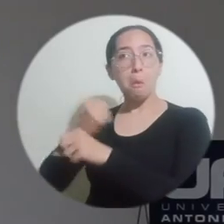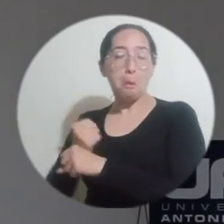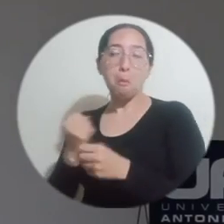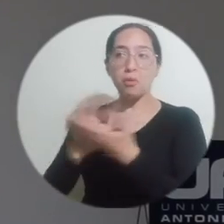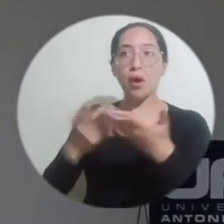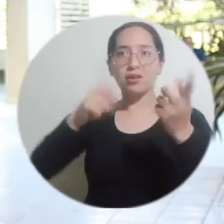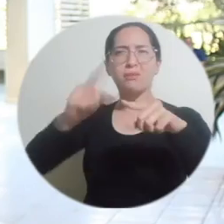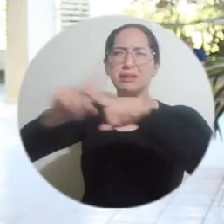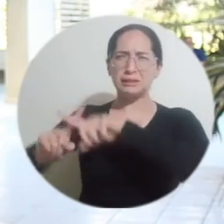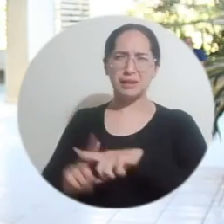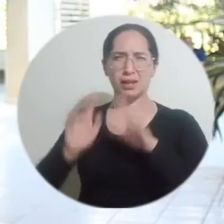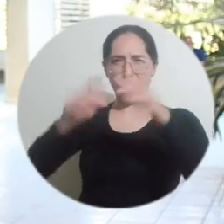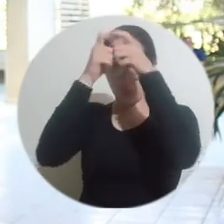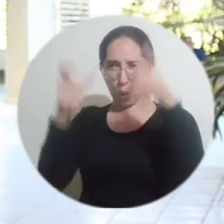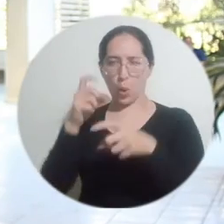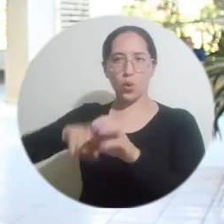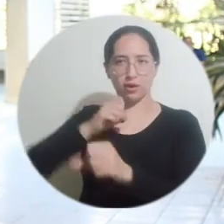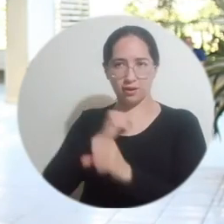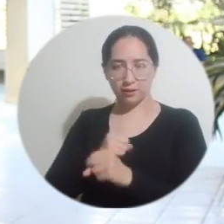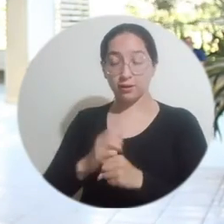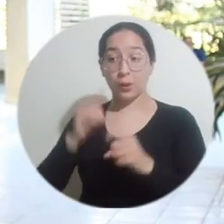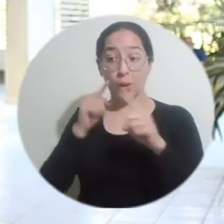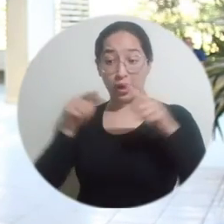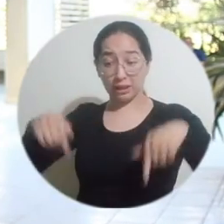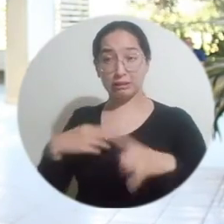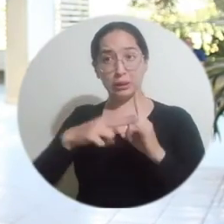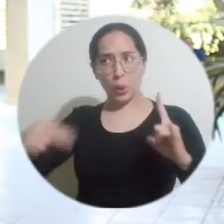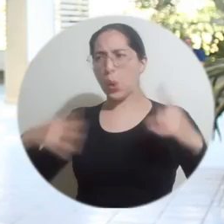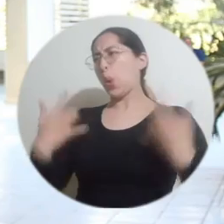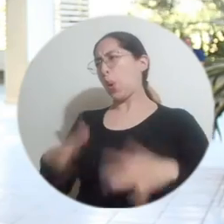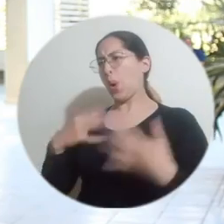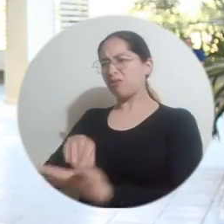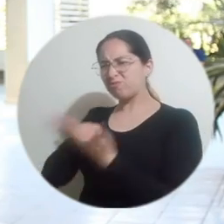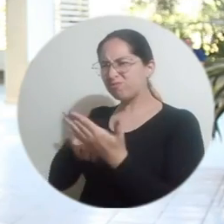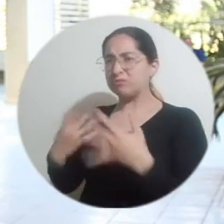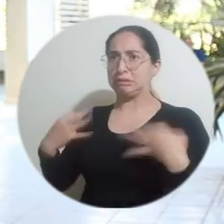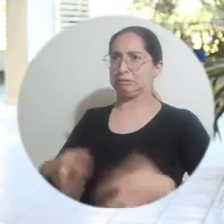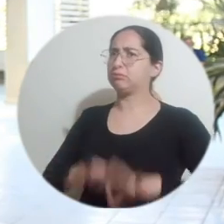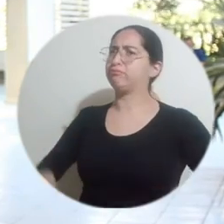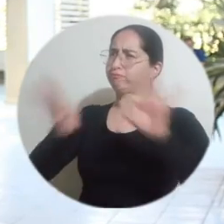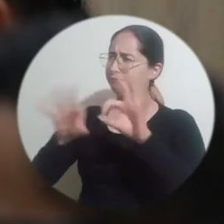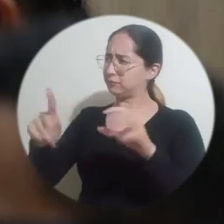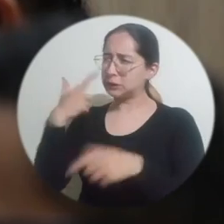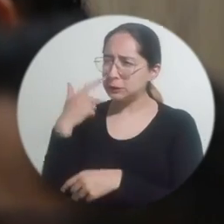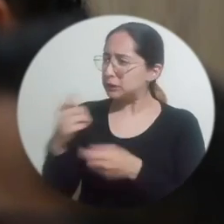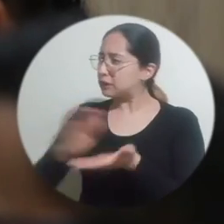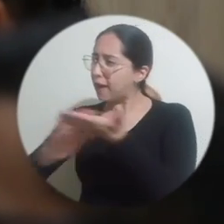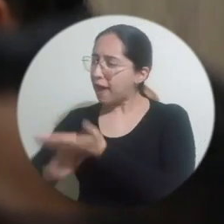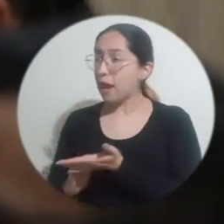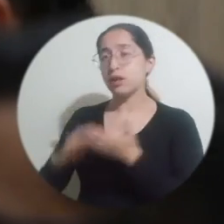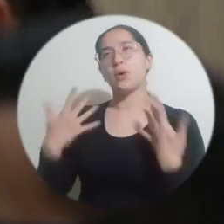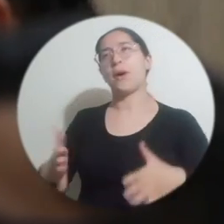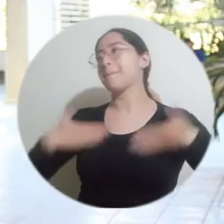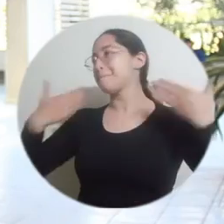entidades de la nación. El liderazgo de la Universidad del Magdalena con relación a todos estos procesos de Universidad-Empresa-Estado ha sido determinante. Es